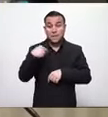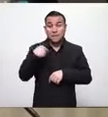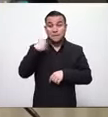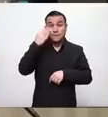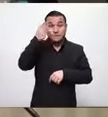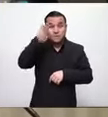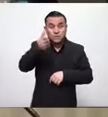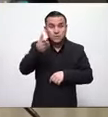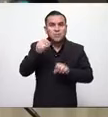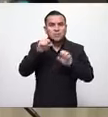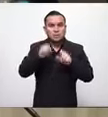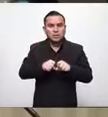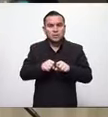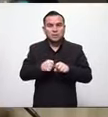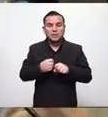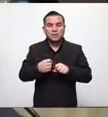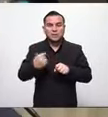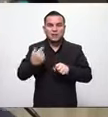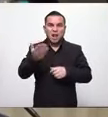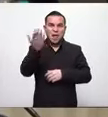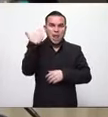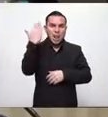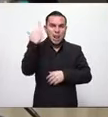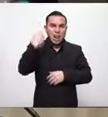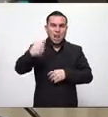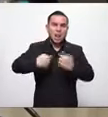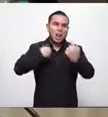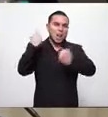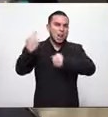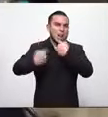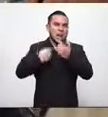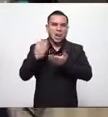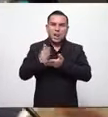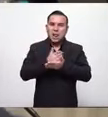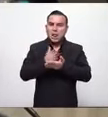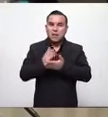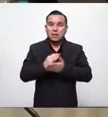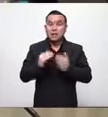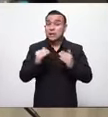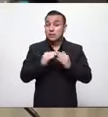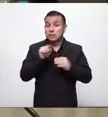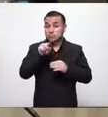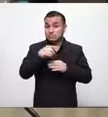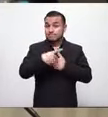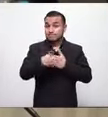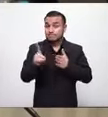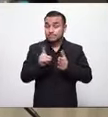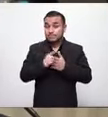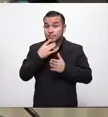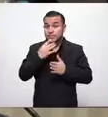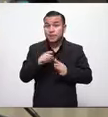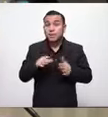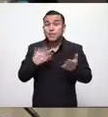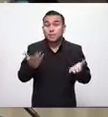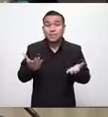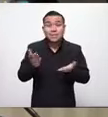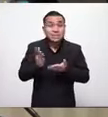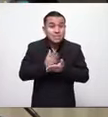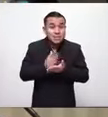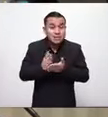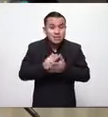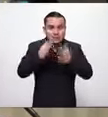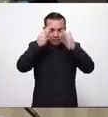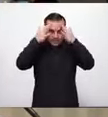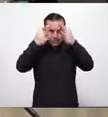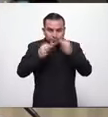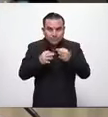no vaya a venir alguien a reclamarnos a nosotros o a ustedes por no haber tomado las decisiones